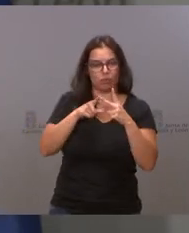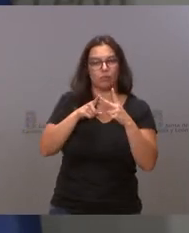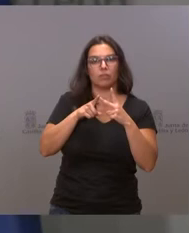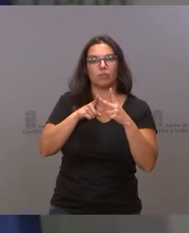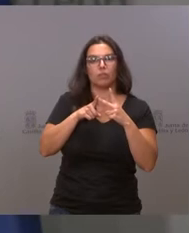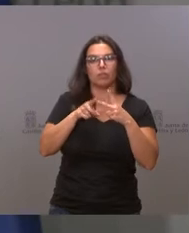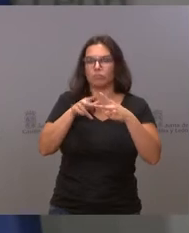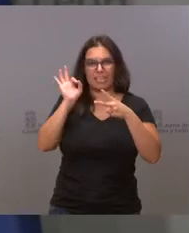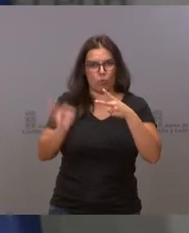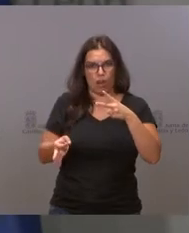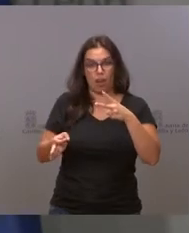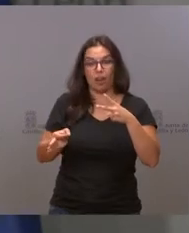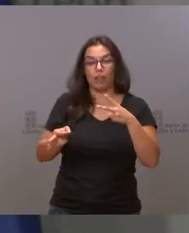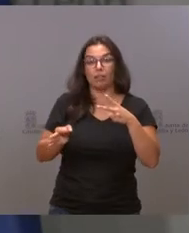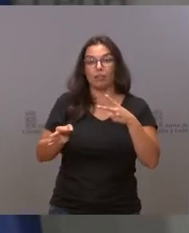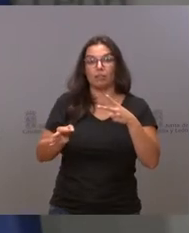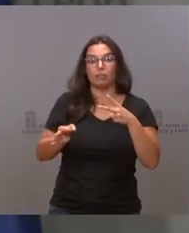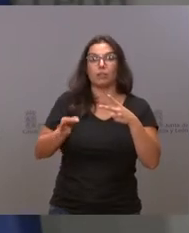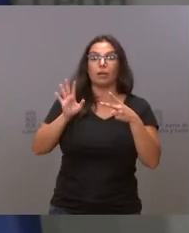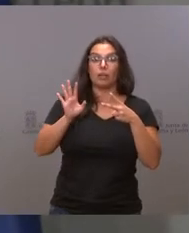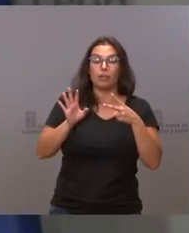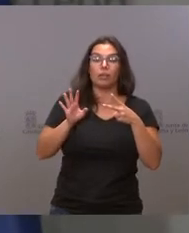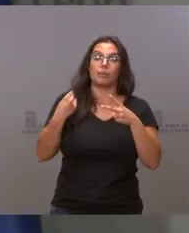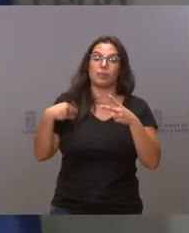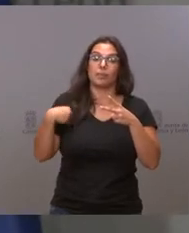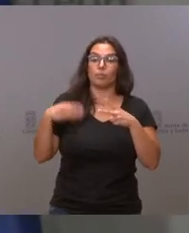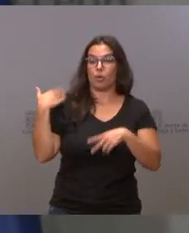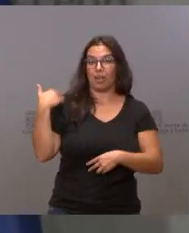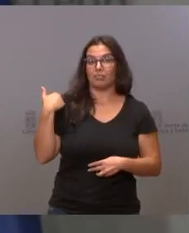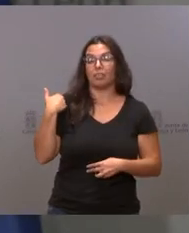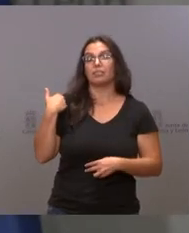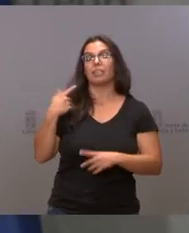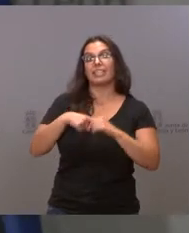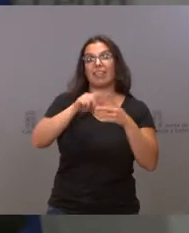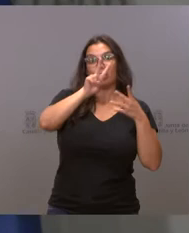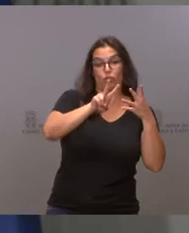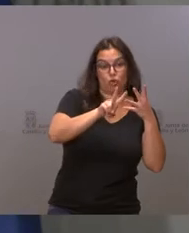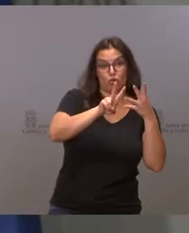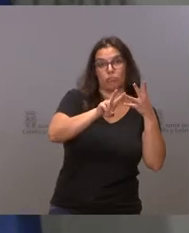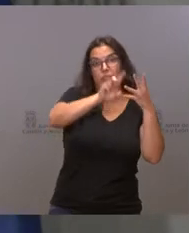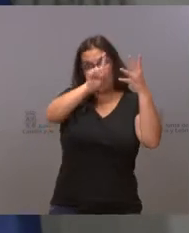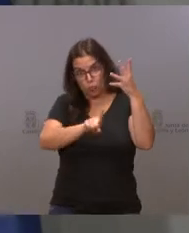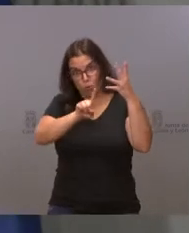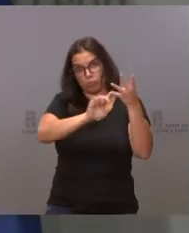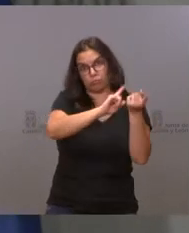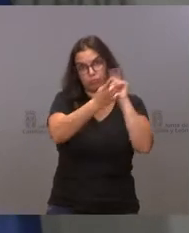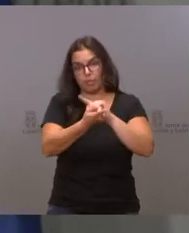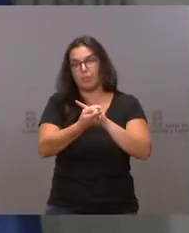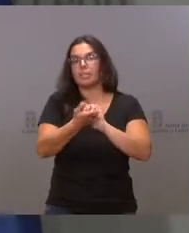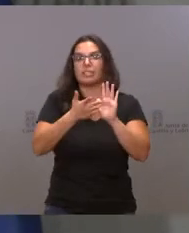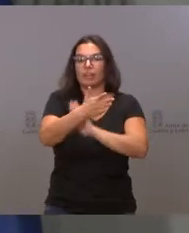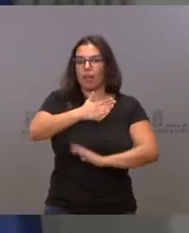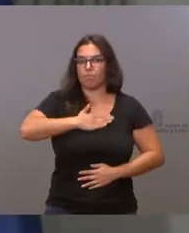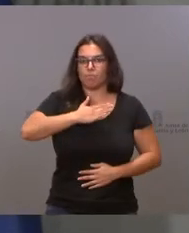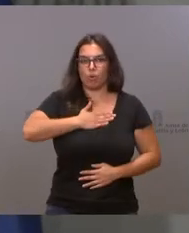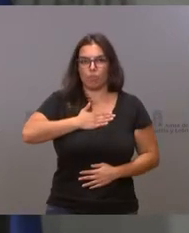y se va a pasar el plan Cal al nivel 1, del nivel 2 al nivel 1, lo que quiere decir que ya solo contaremos con los medios propios